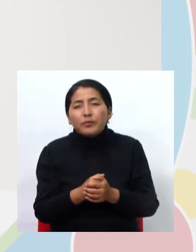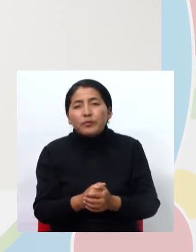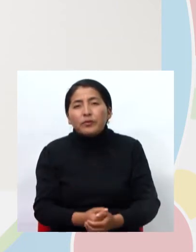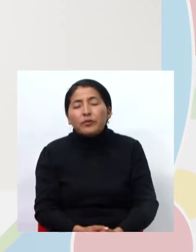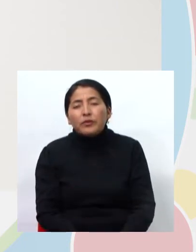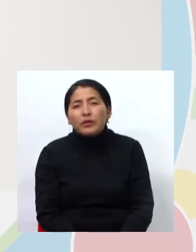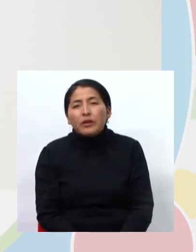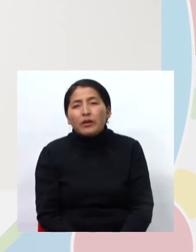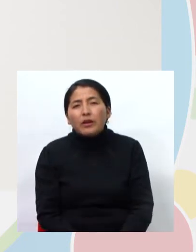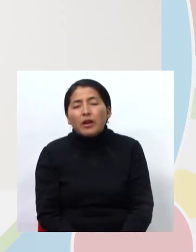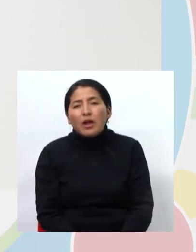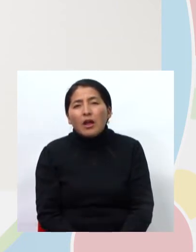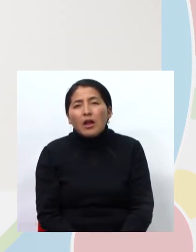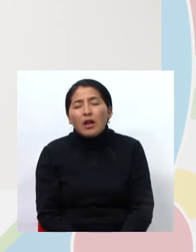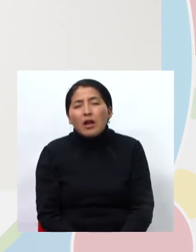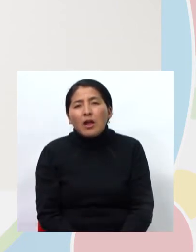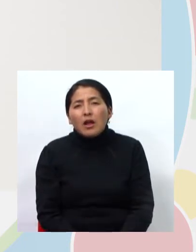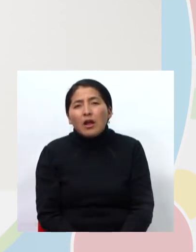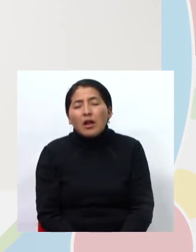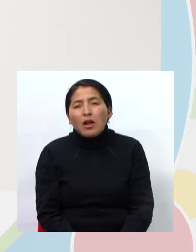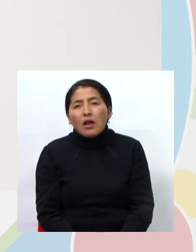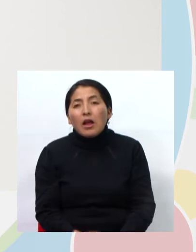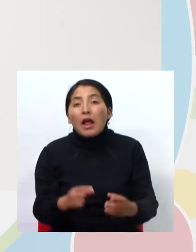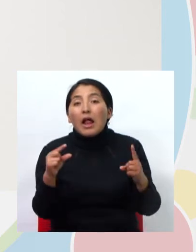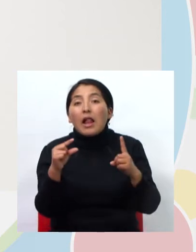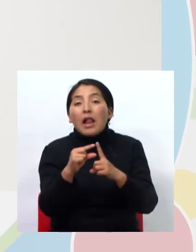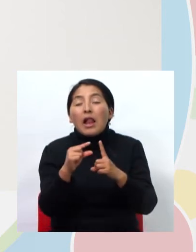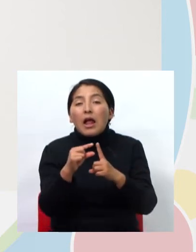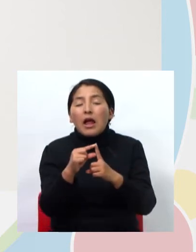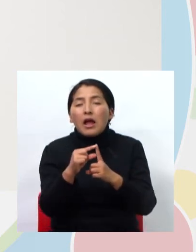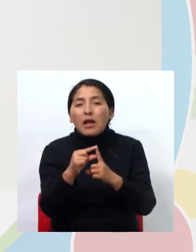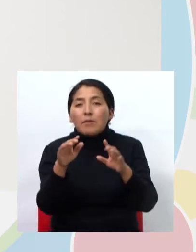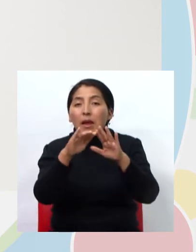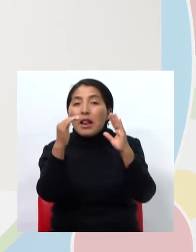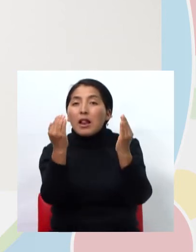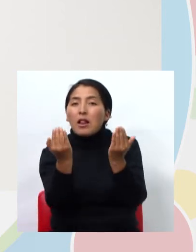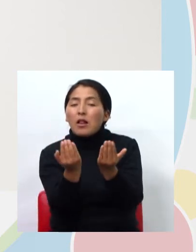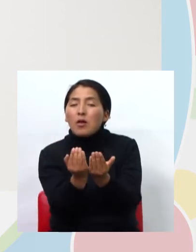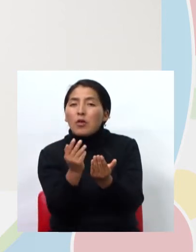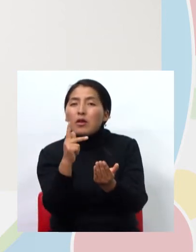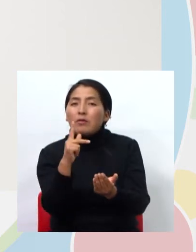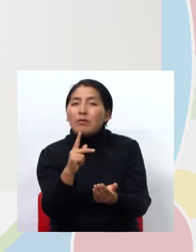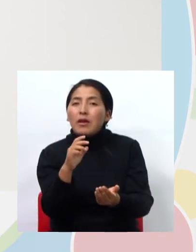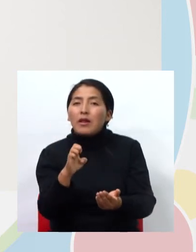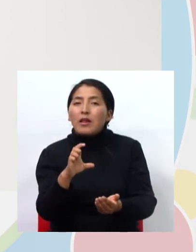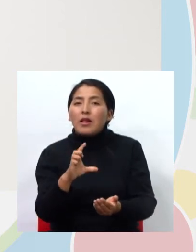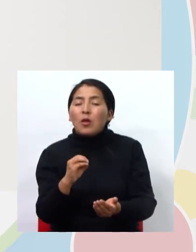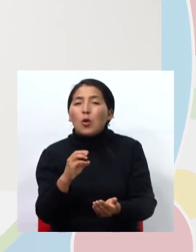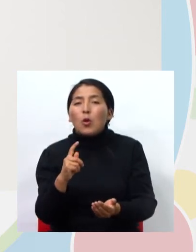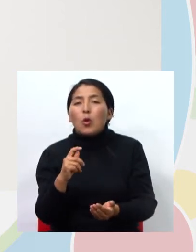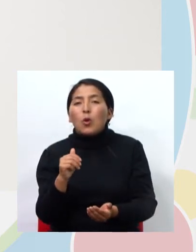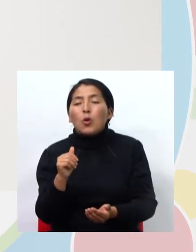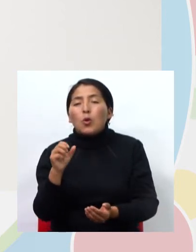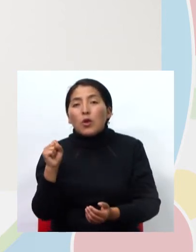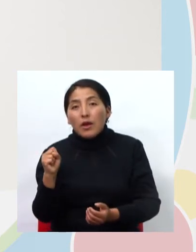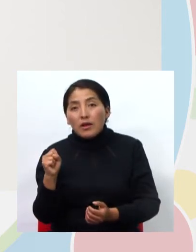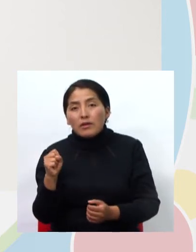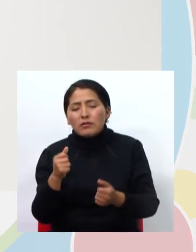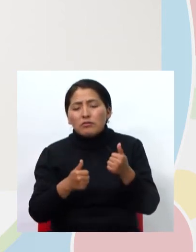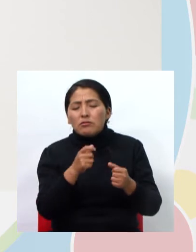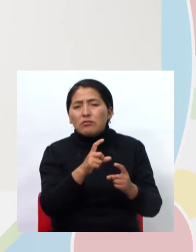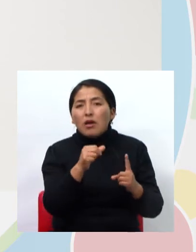Vamos a ver. Muy bien. La palabra es pelotas. Tendría que decir las